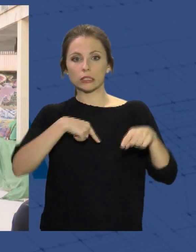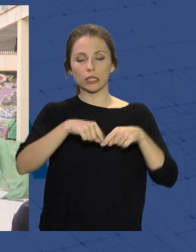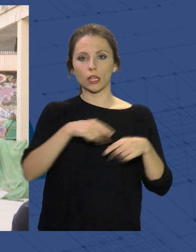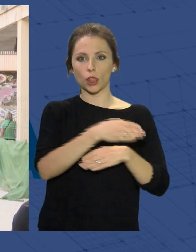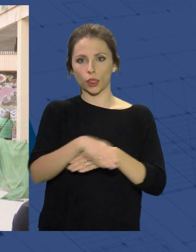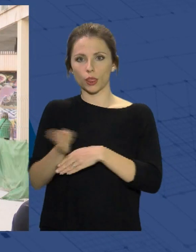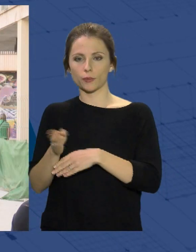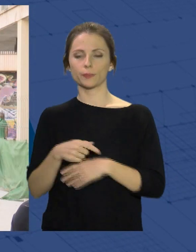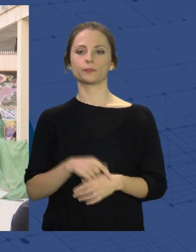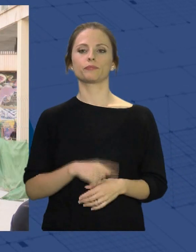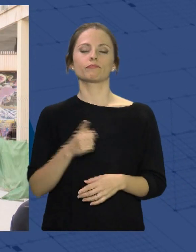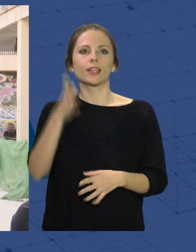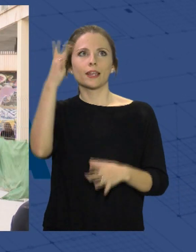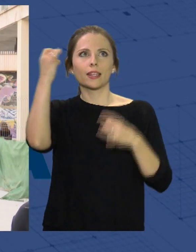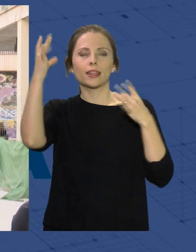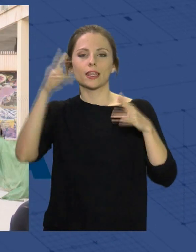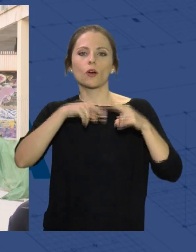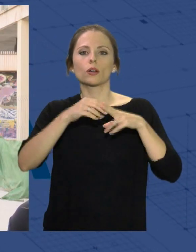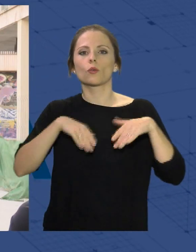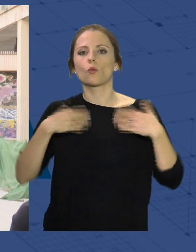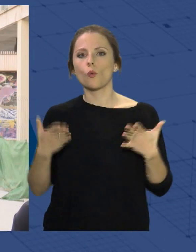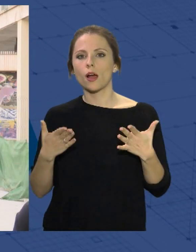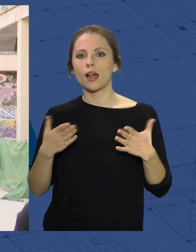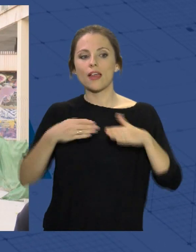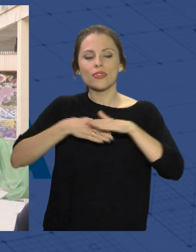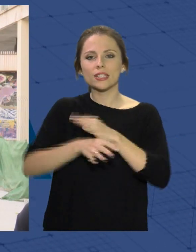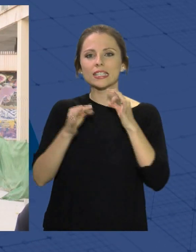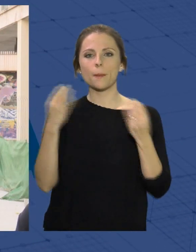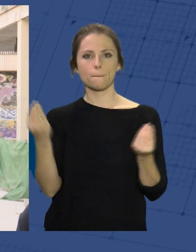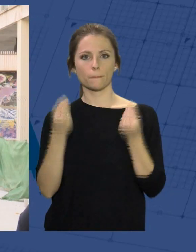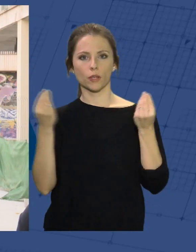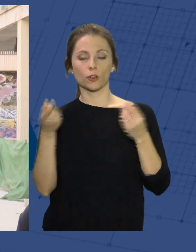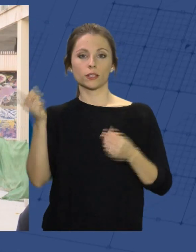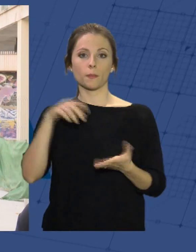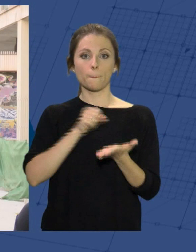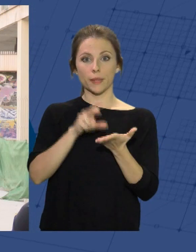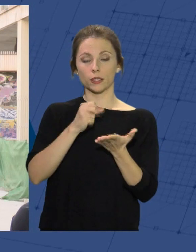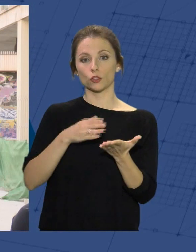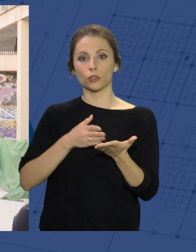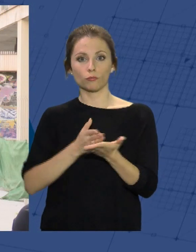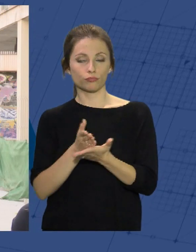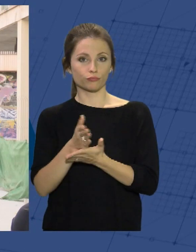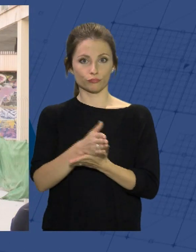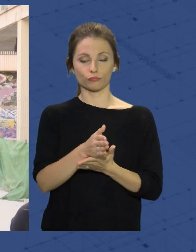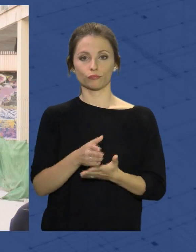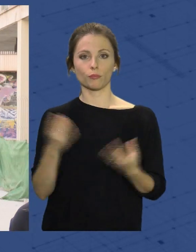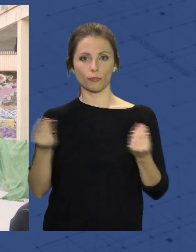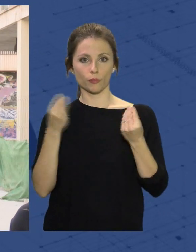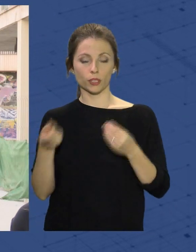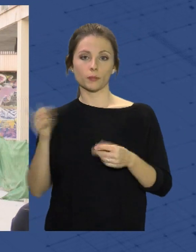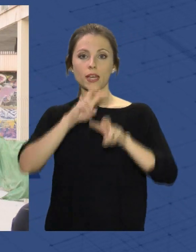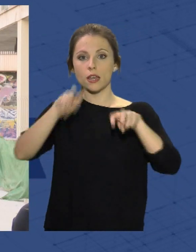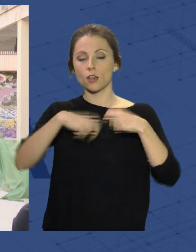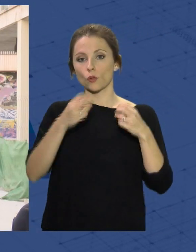de la remodelación es mejorar la accesibilidad y el tránsito peatonal, al igual que la renovación de todas las